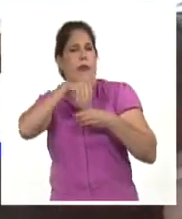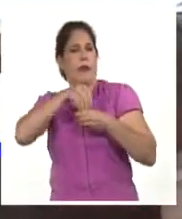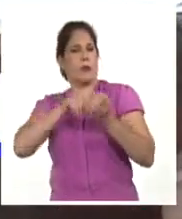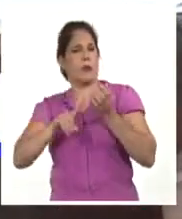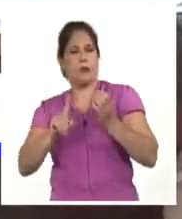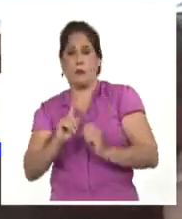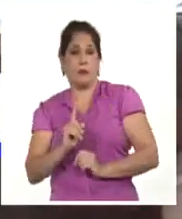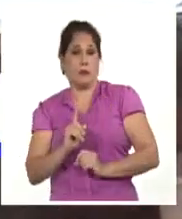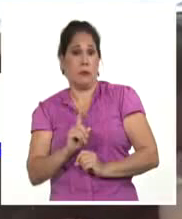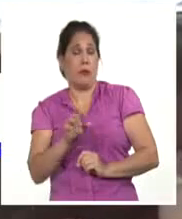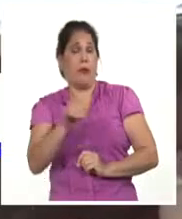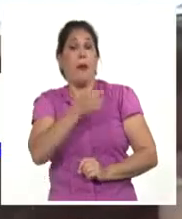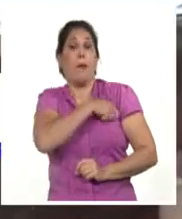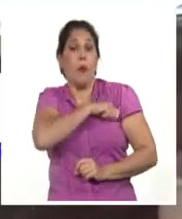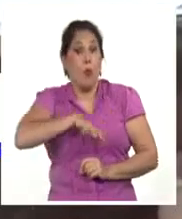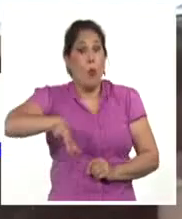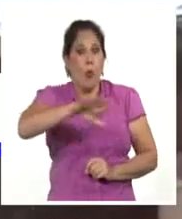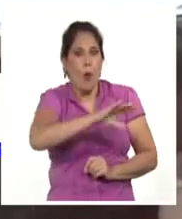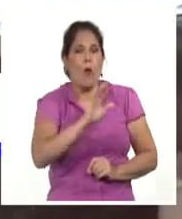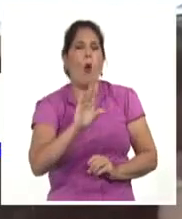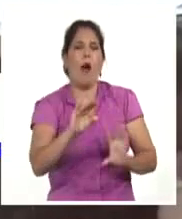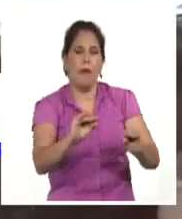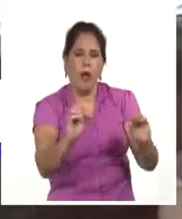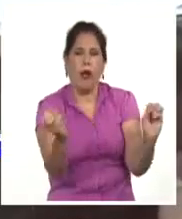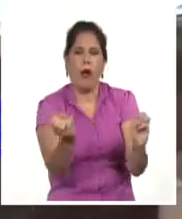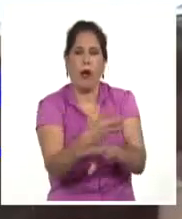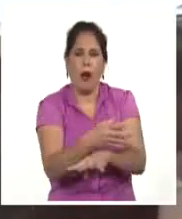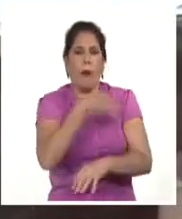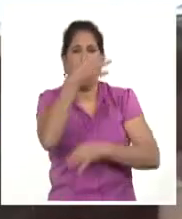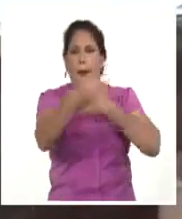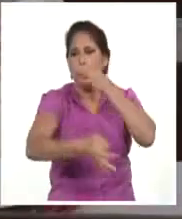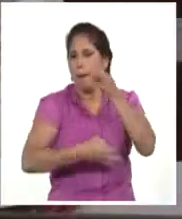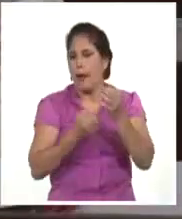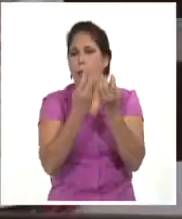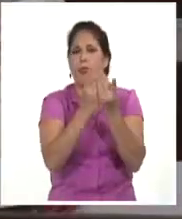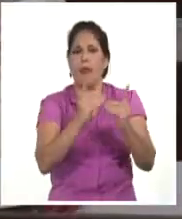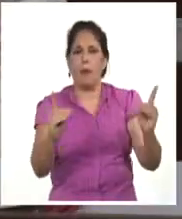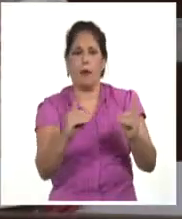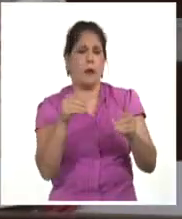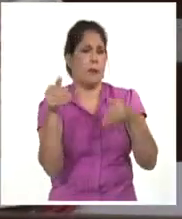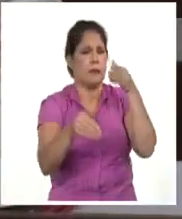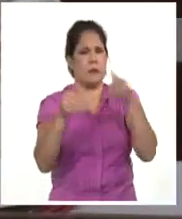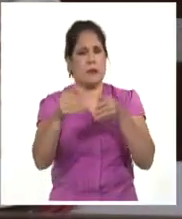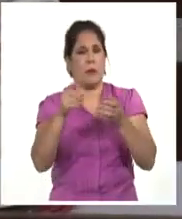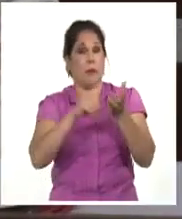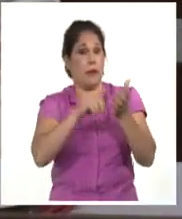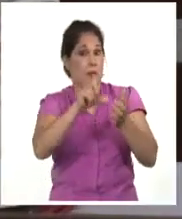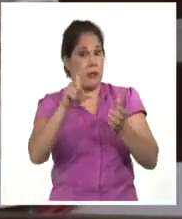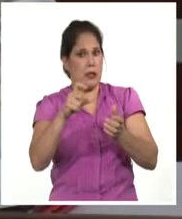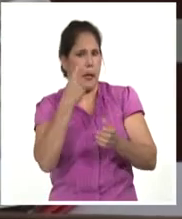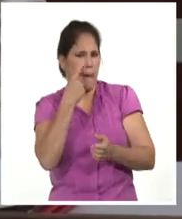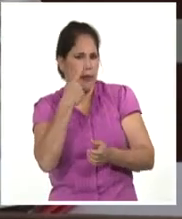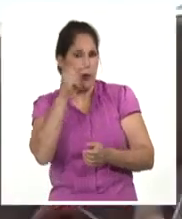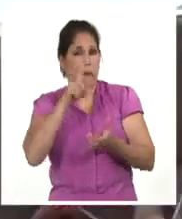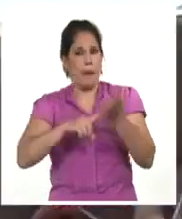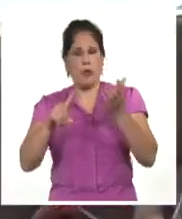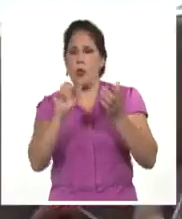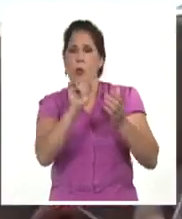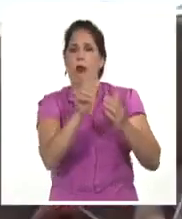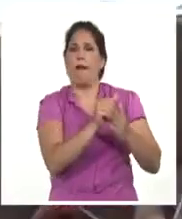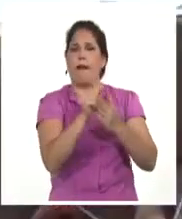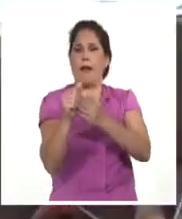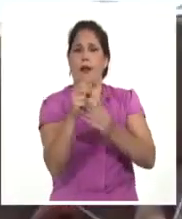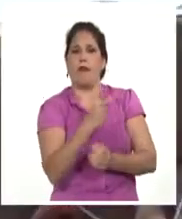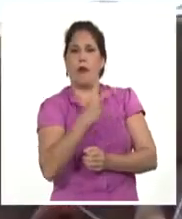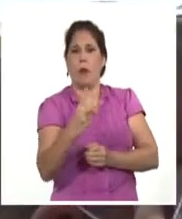del partido. Yo creo que la política de Ecuador también requiere de que sea más democrática y más participativa porque la gente ve en el partido la